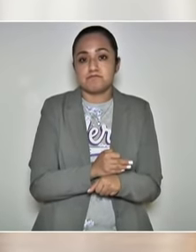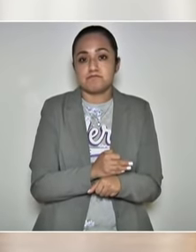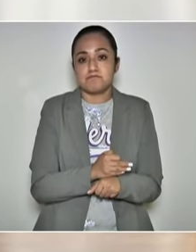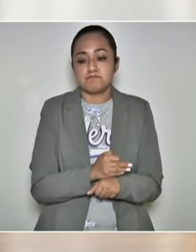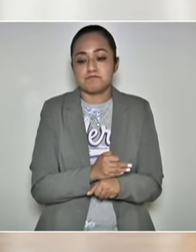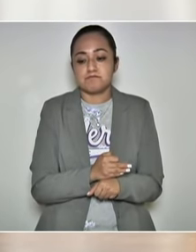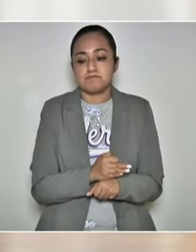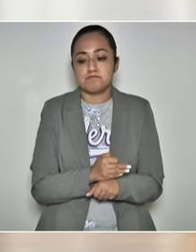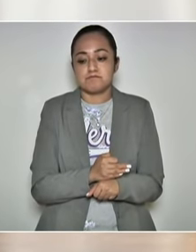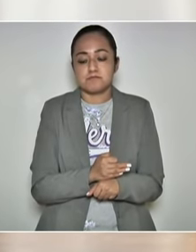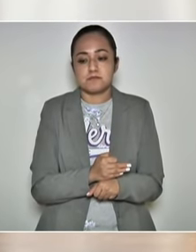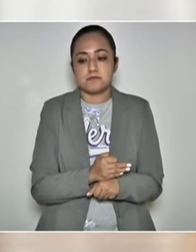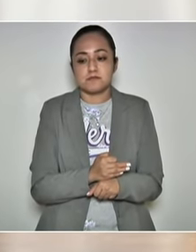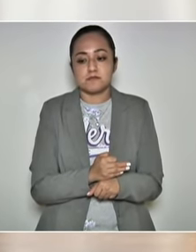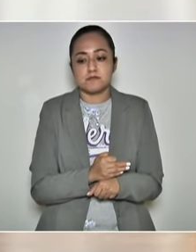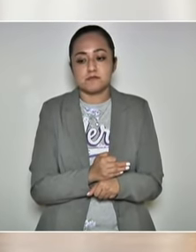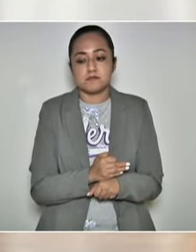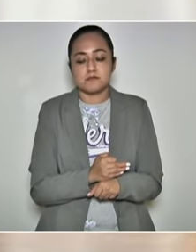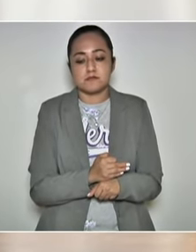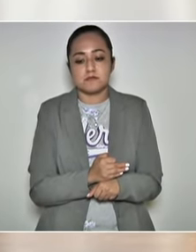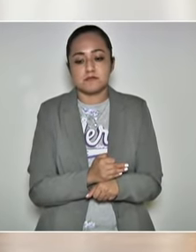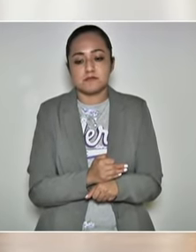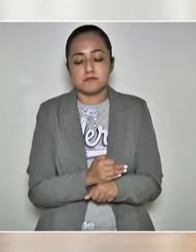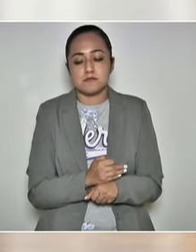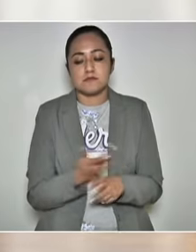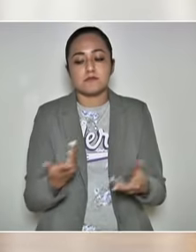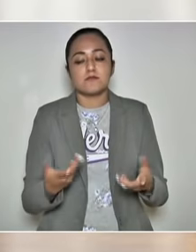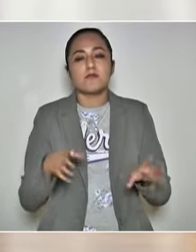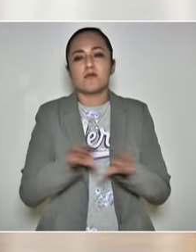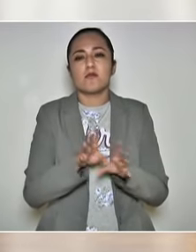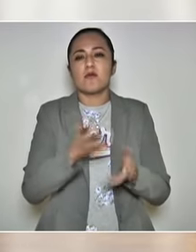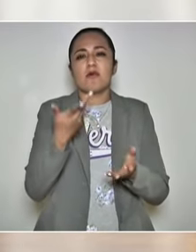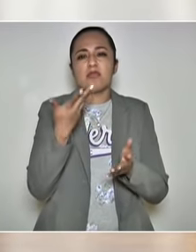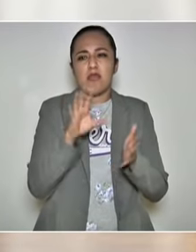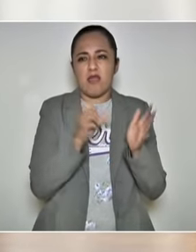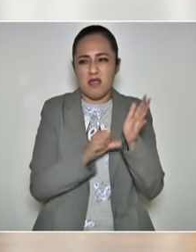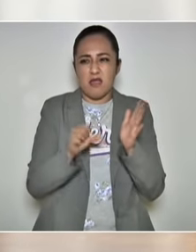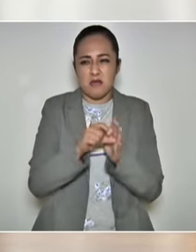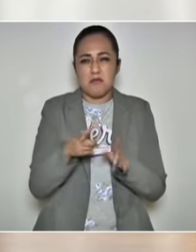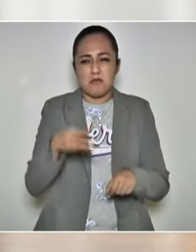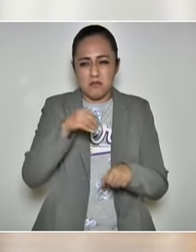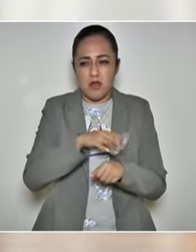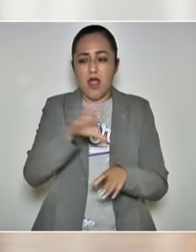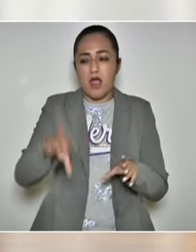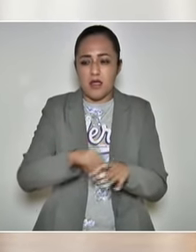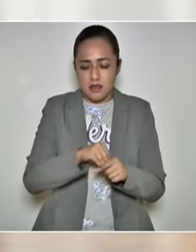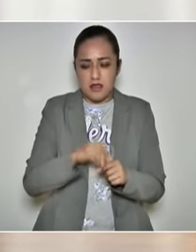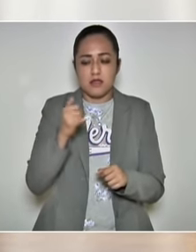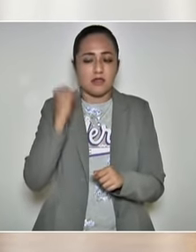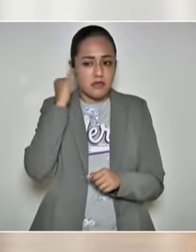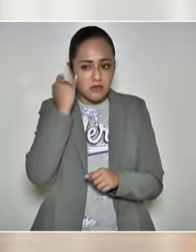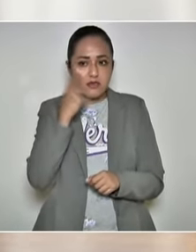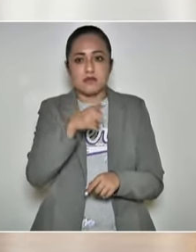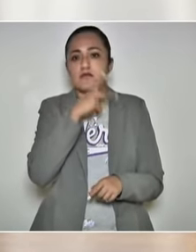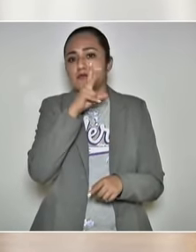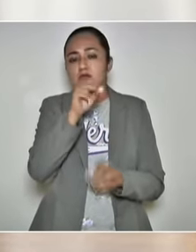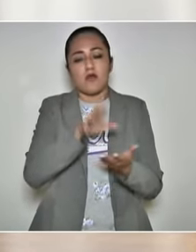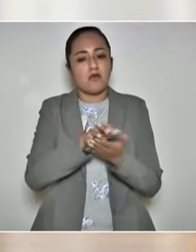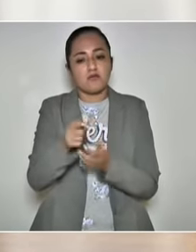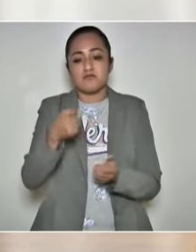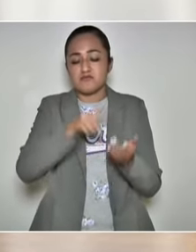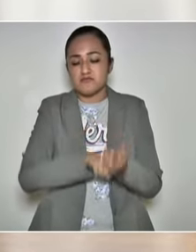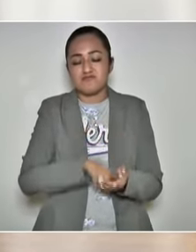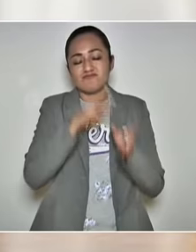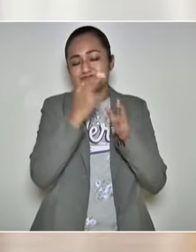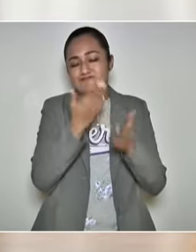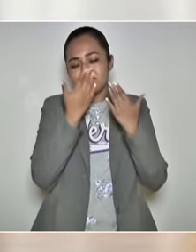a educación indígena, a educación inclusiva, que son como 10 artículos, es la que se declara inconstitucional, no por su contenido,